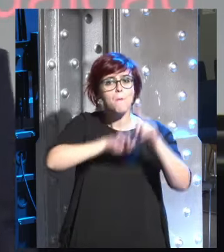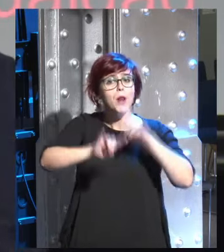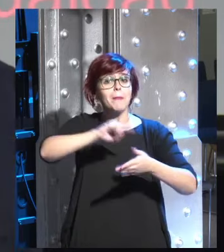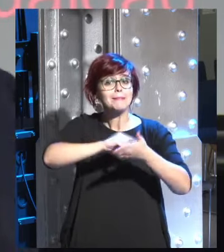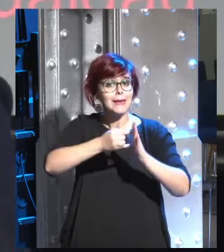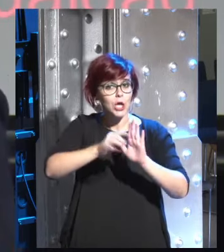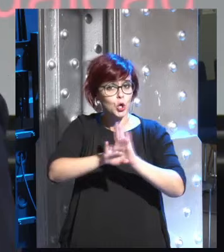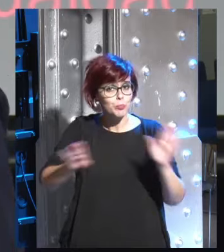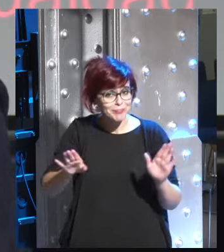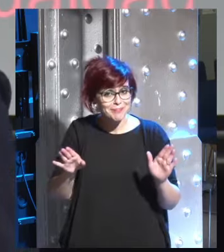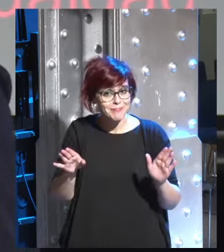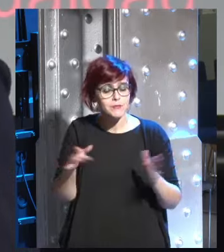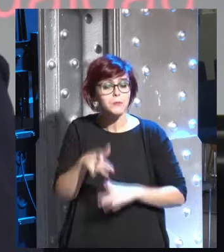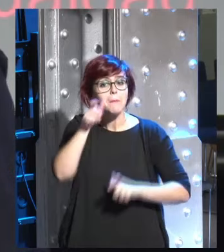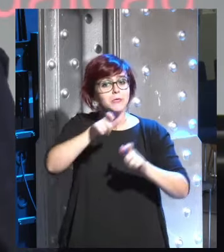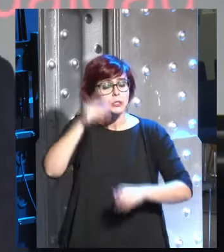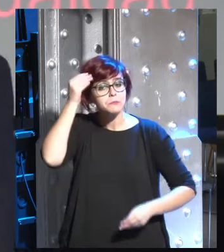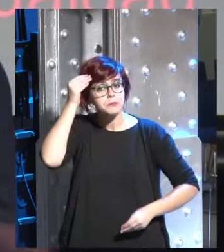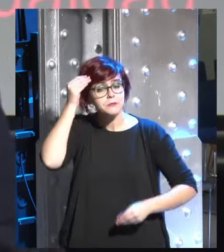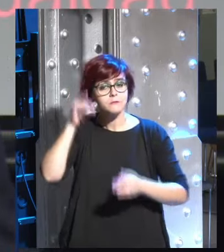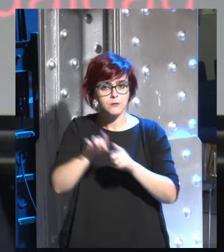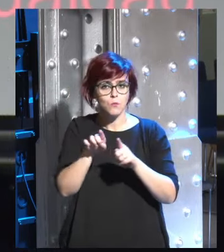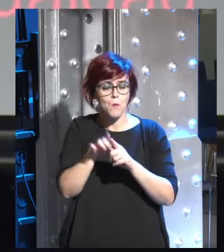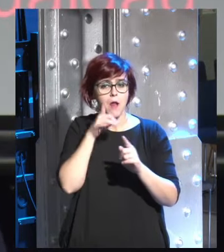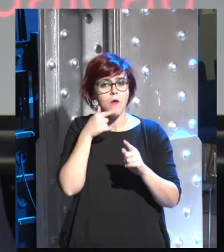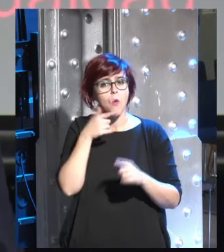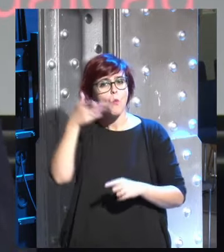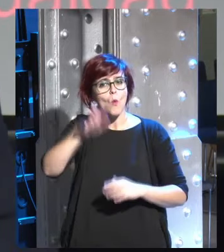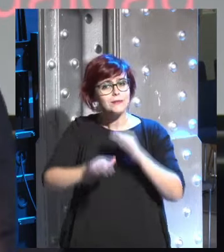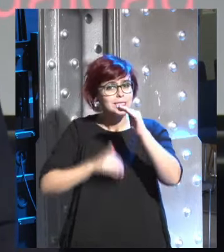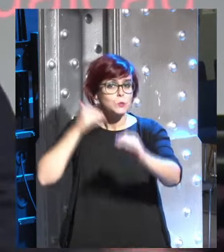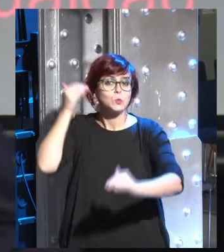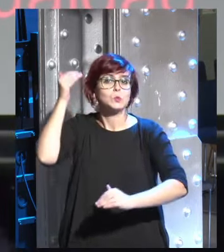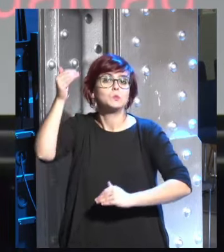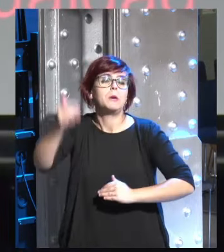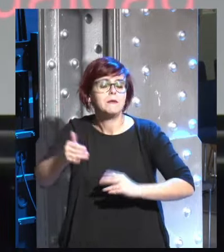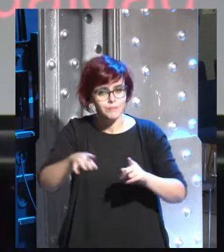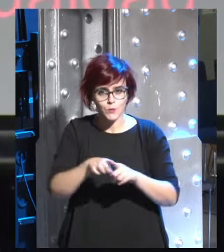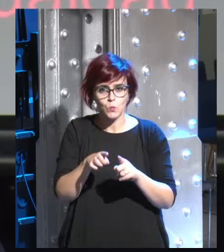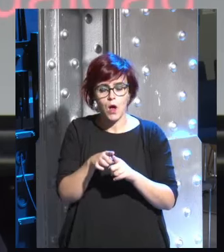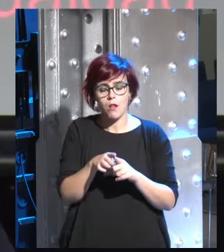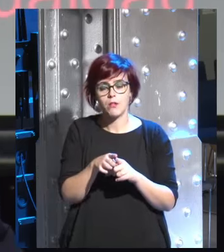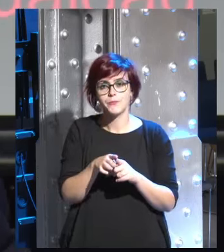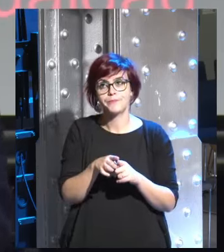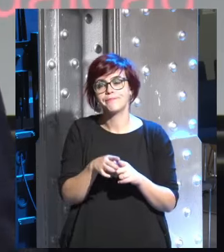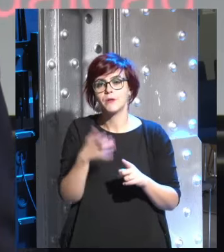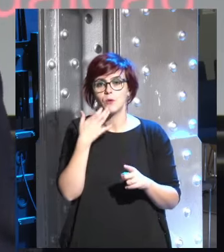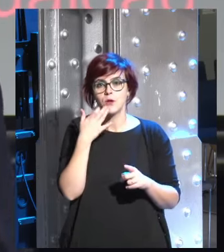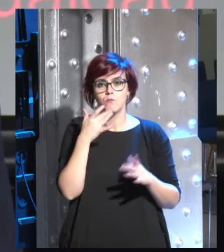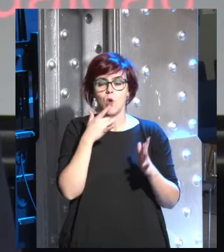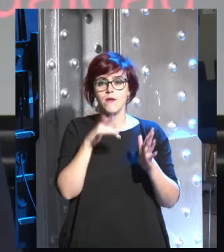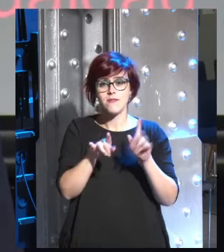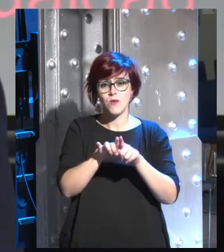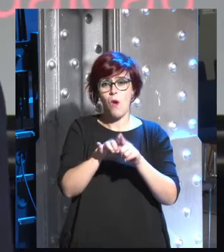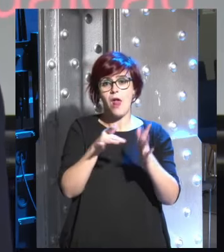la gente siempre ha pensado que podemos superar la muerte a lo mejor después cuando vuelva Cristo